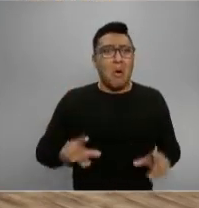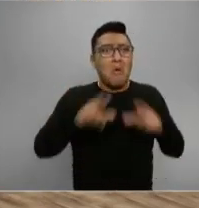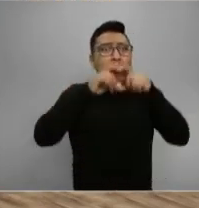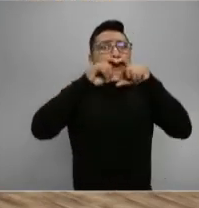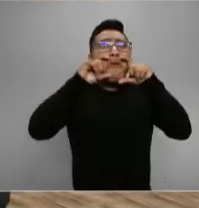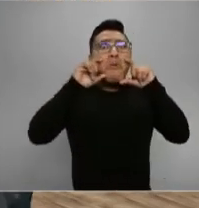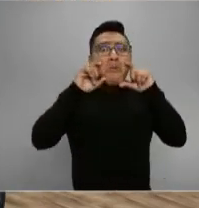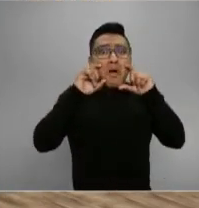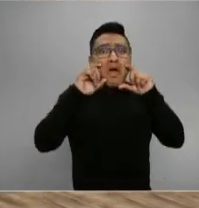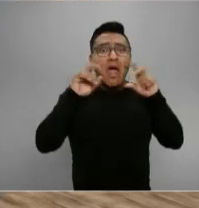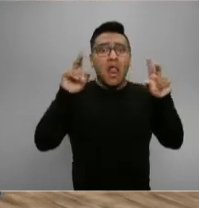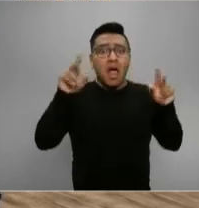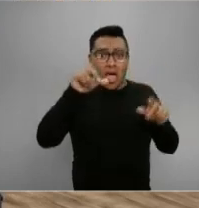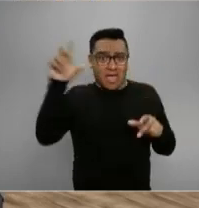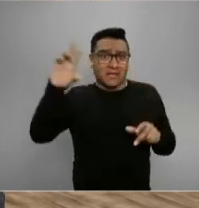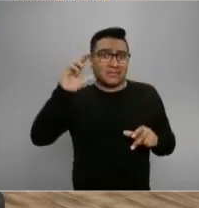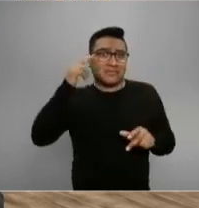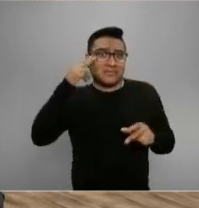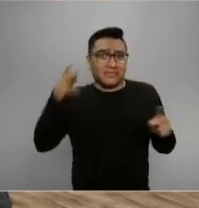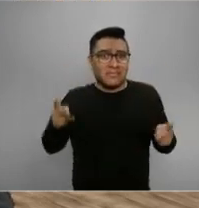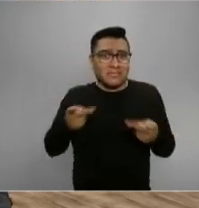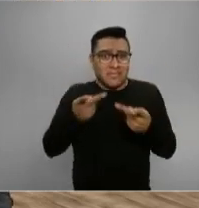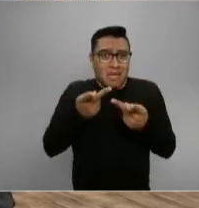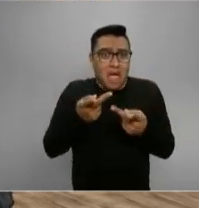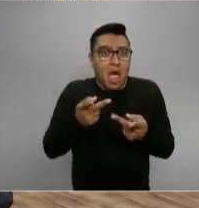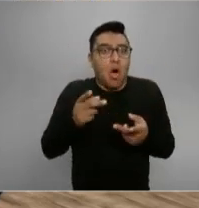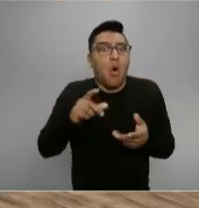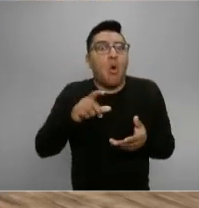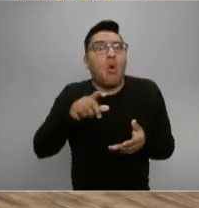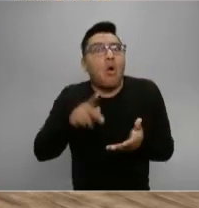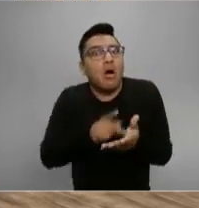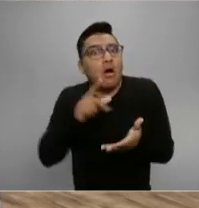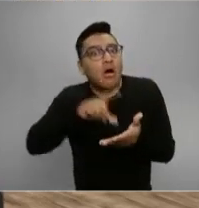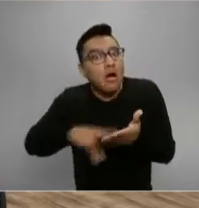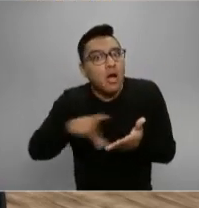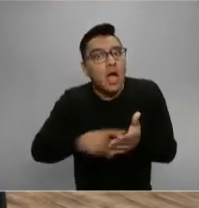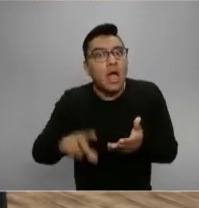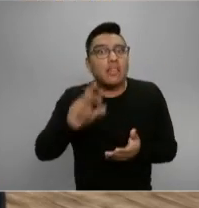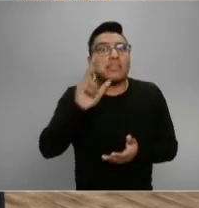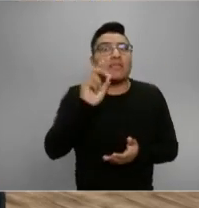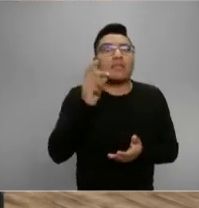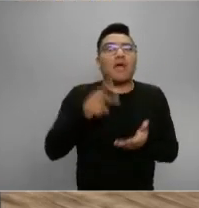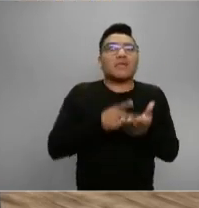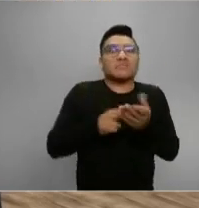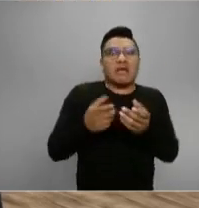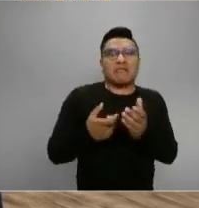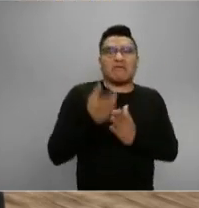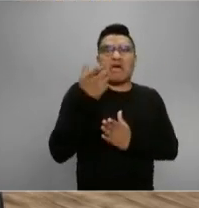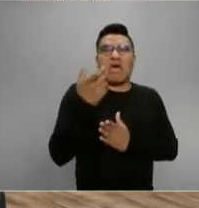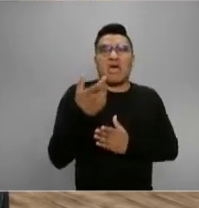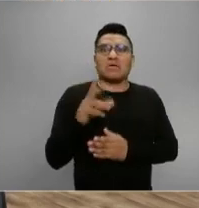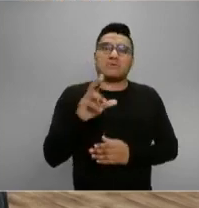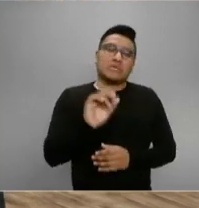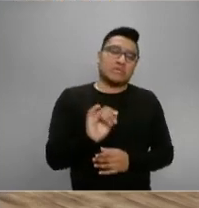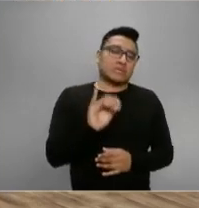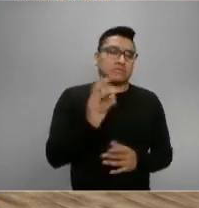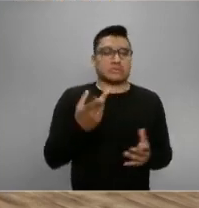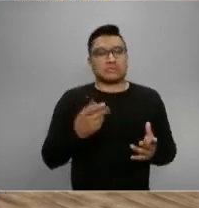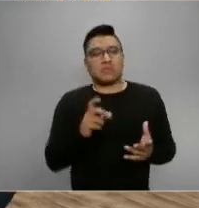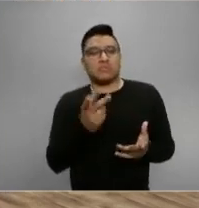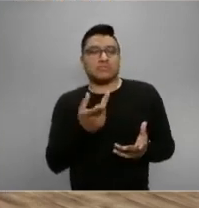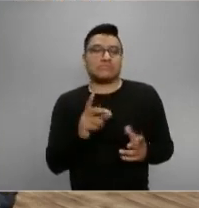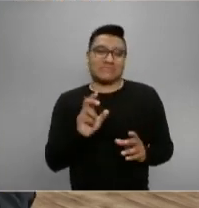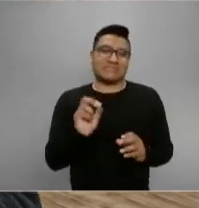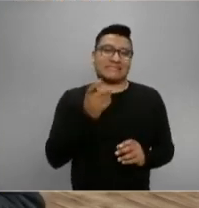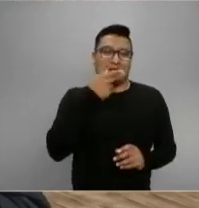mascarillas que acaban de venderle a China hasta en 30 veces. Bueno, no, no en 30 veces su precio, más o menos así, pues sí, la estamos recomprando, le